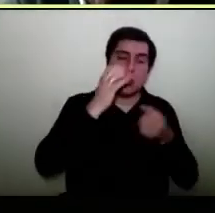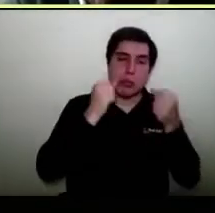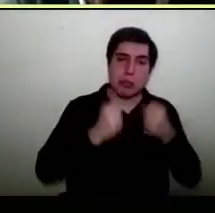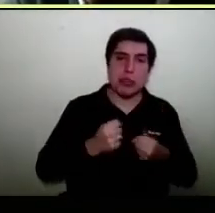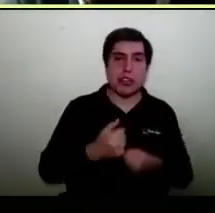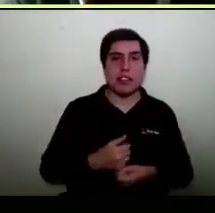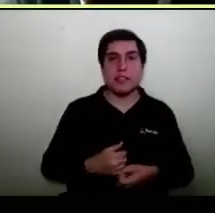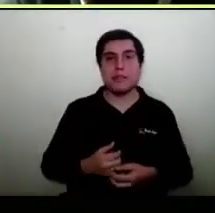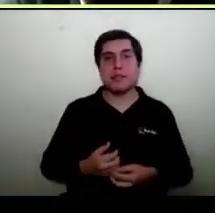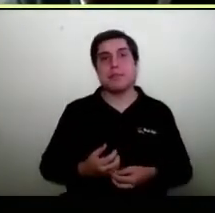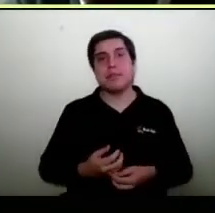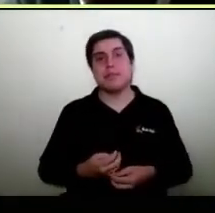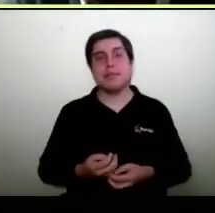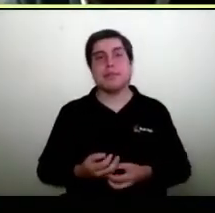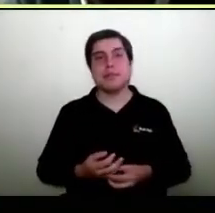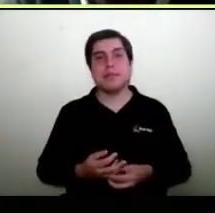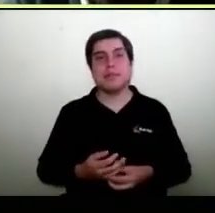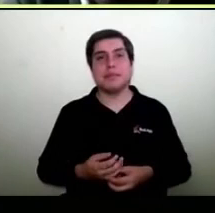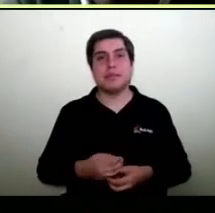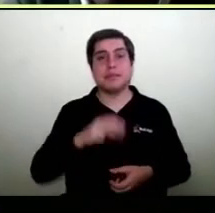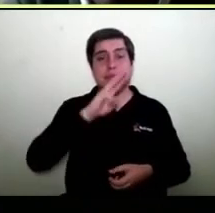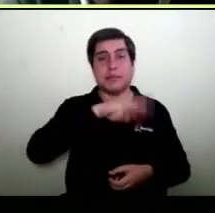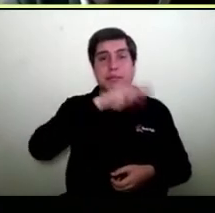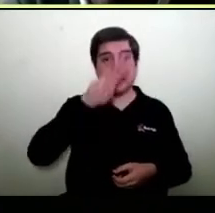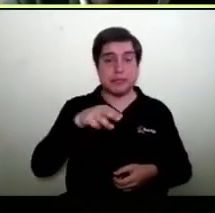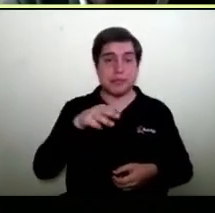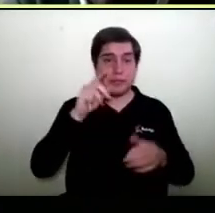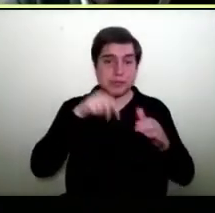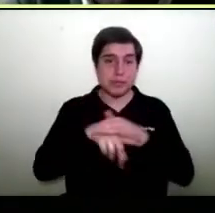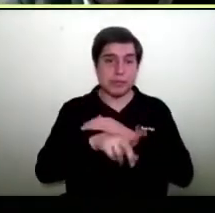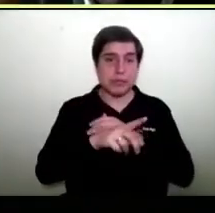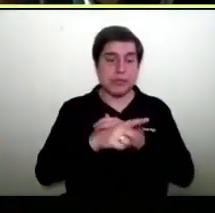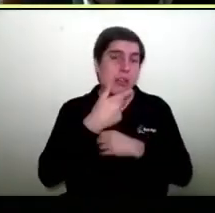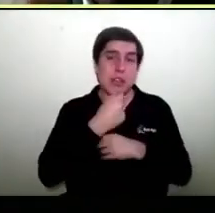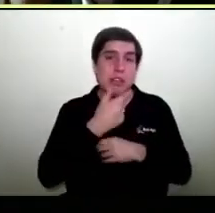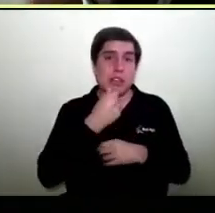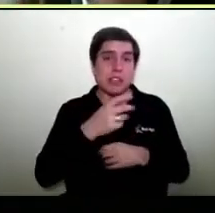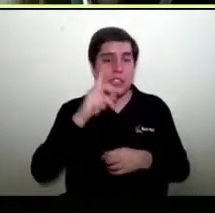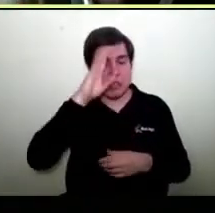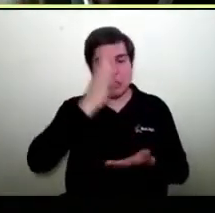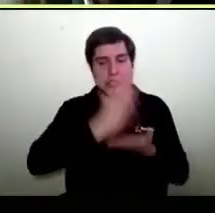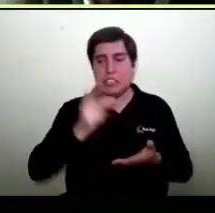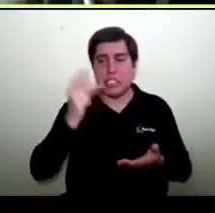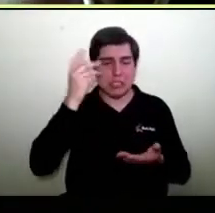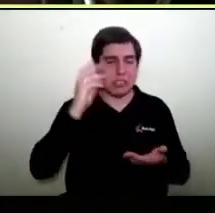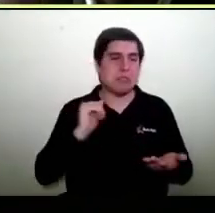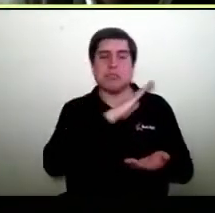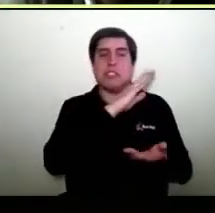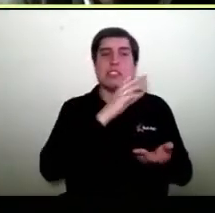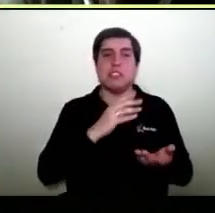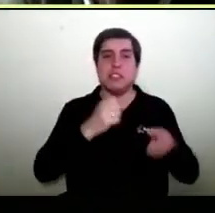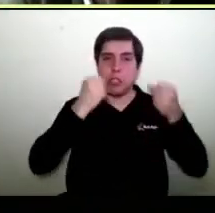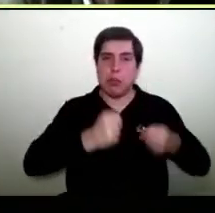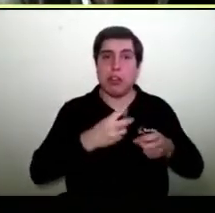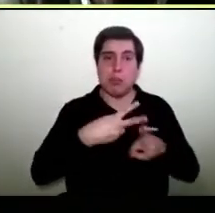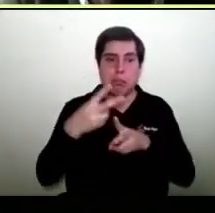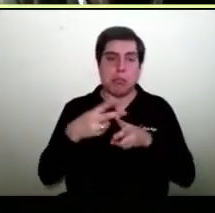la gracia de estos malls es que te permiten partir de un día para otro, tomar la decisión, vamos, se puede y partiste.